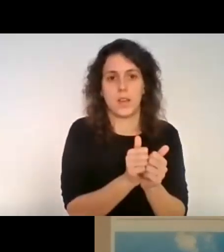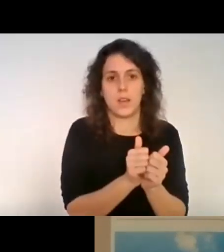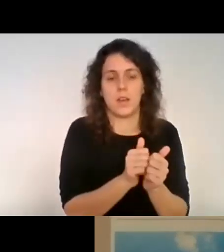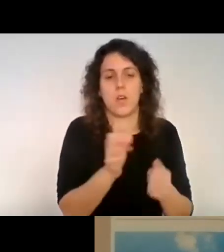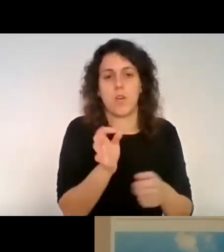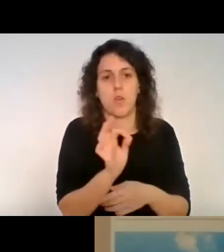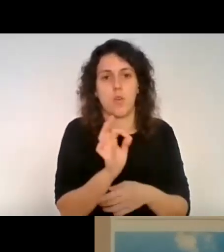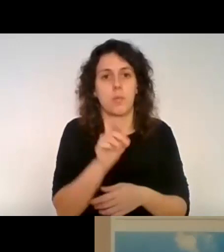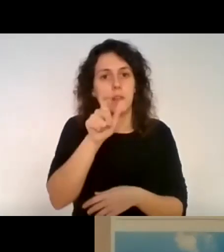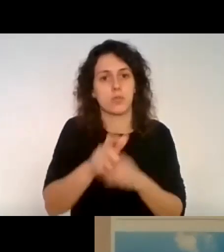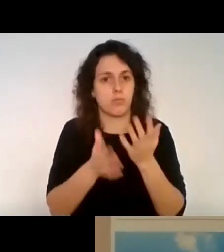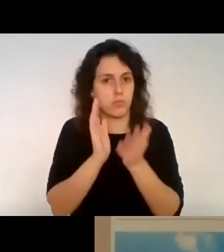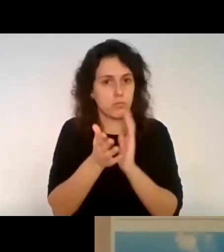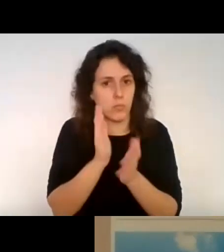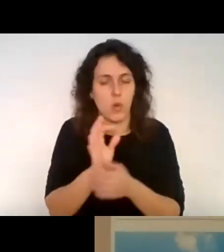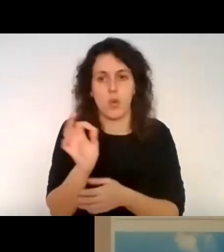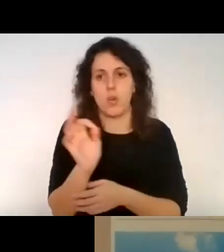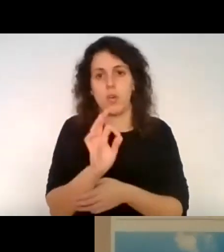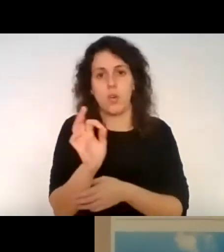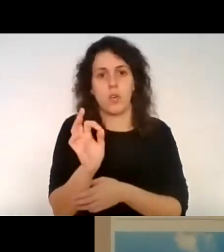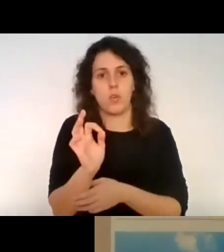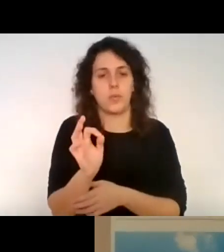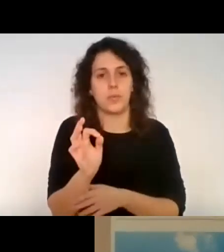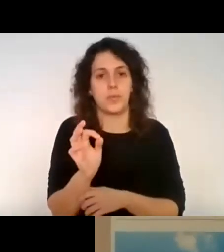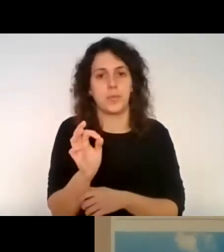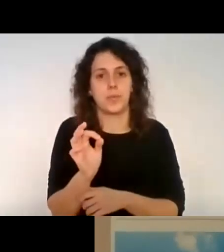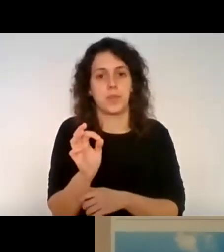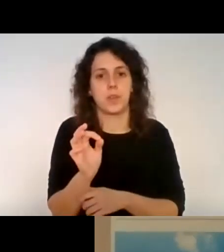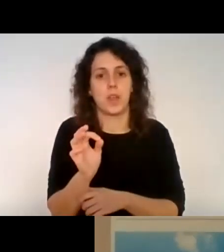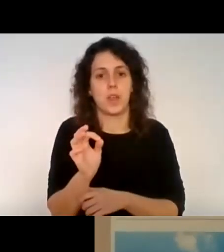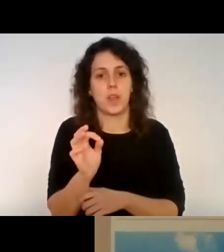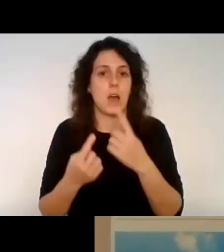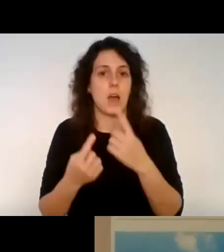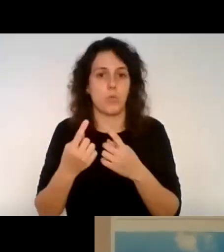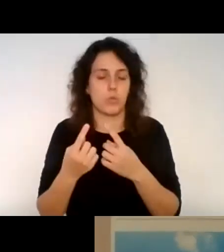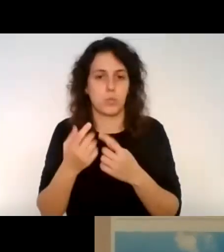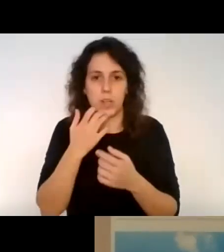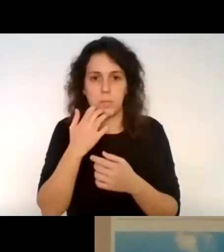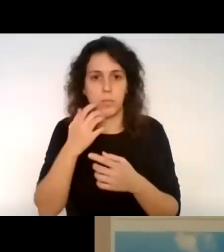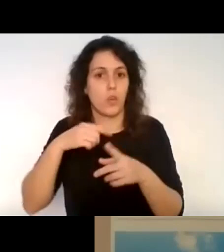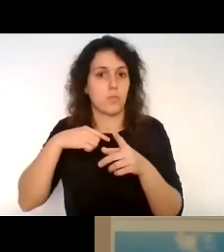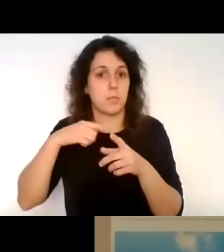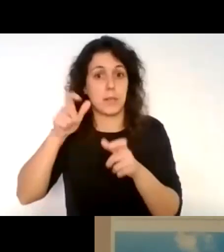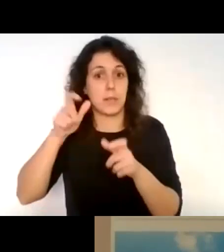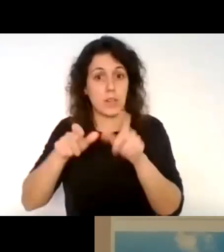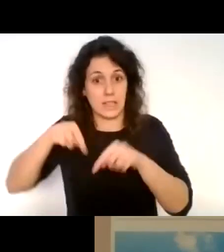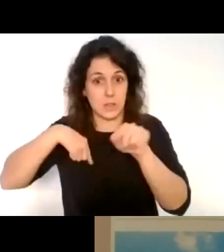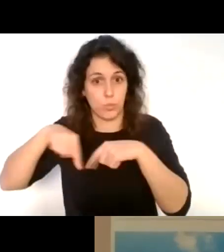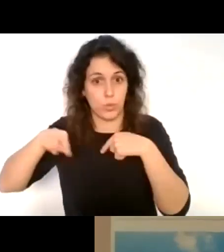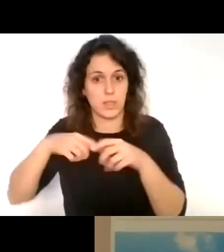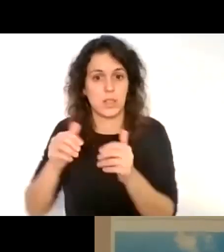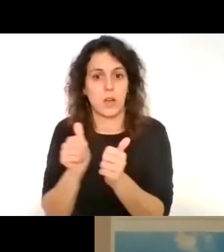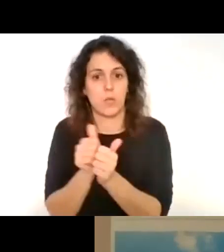kinesióloga o algunos acompañan el transportista, por ejemplo. Entonces, como que